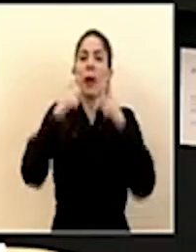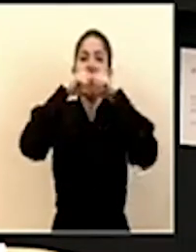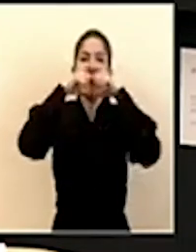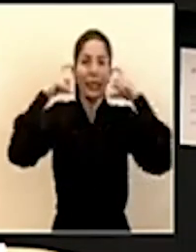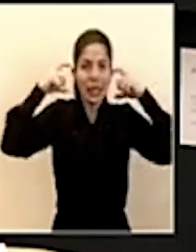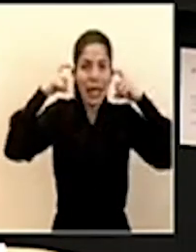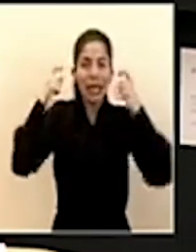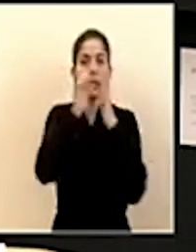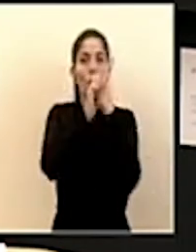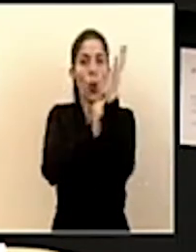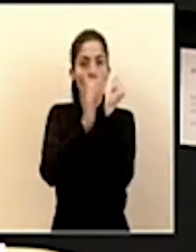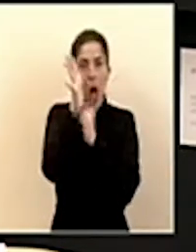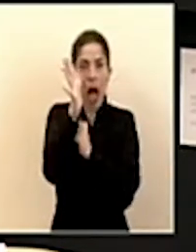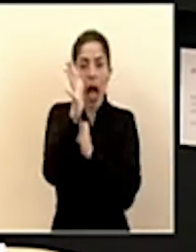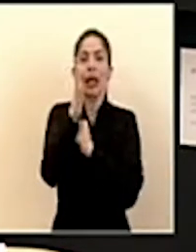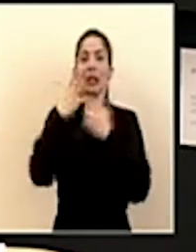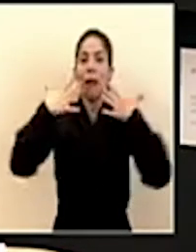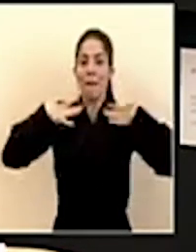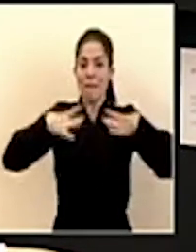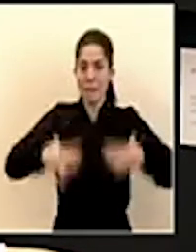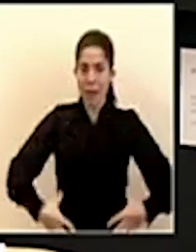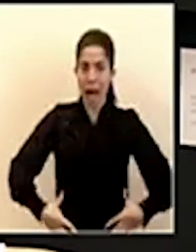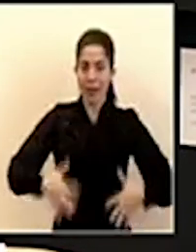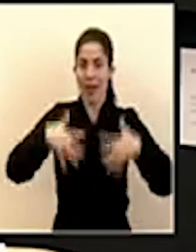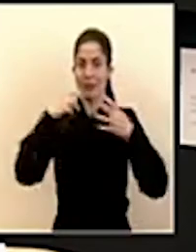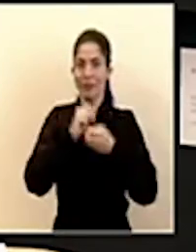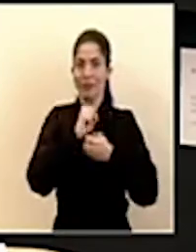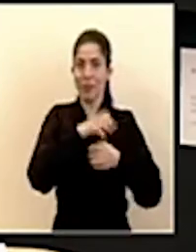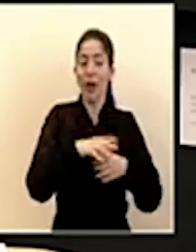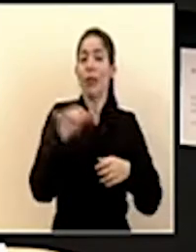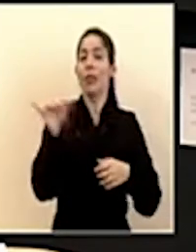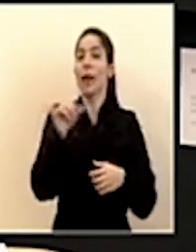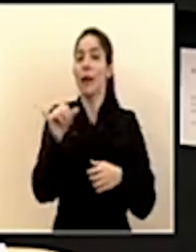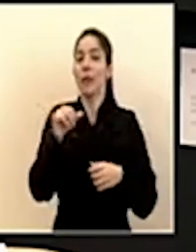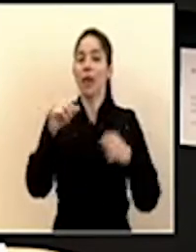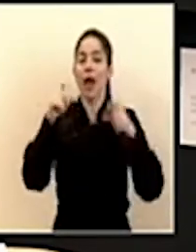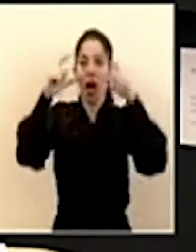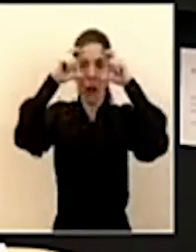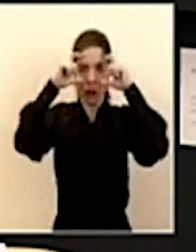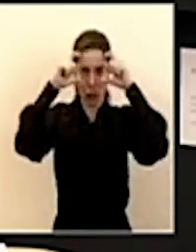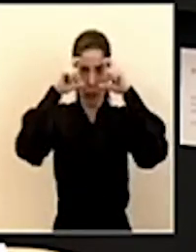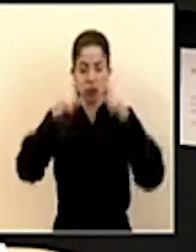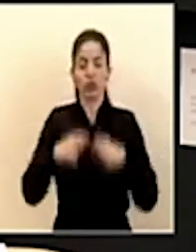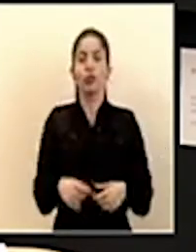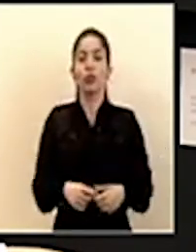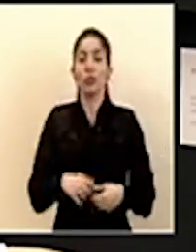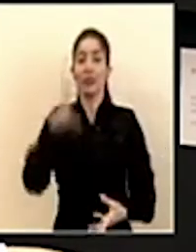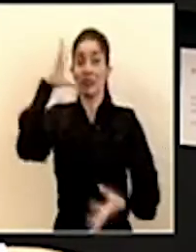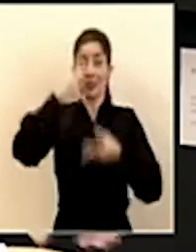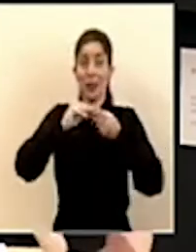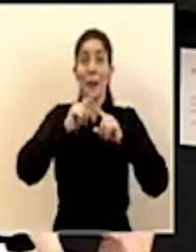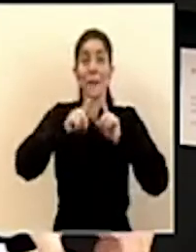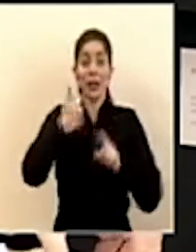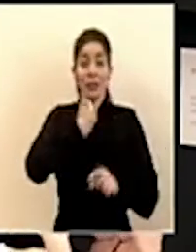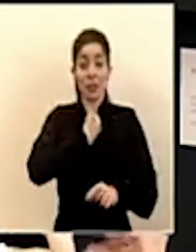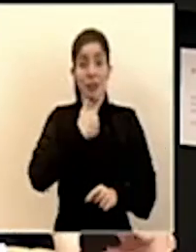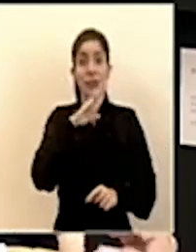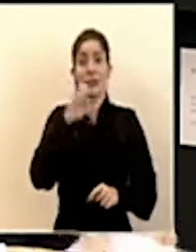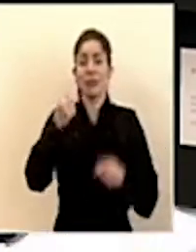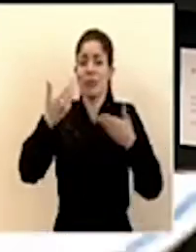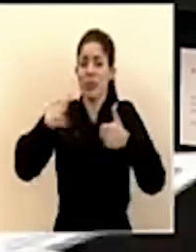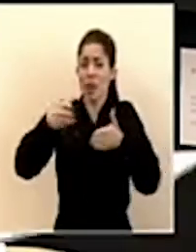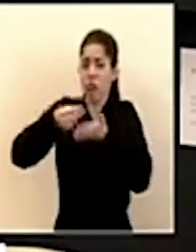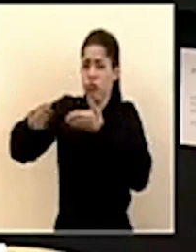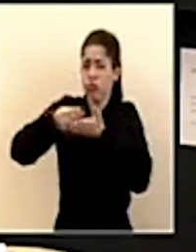de guantes de batas impermeables y también de gafas sin embargo la caja ha adquirido